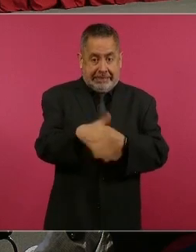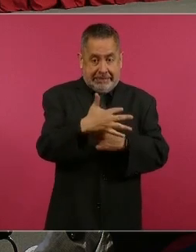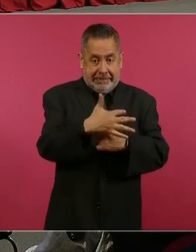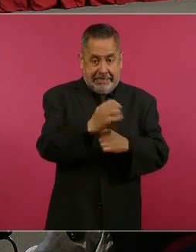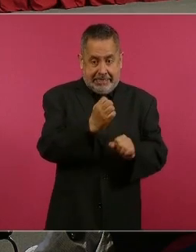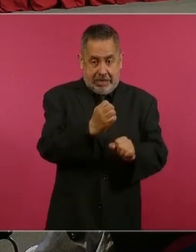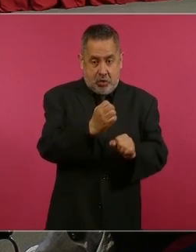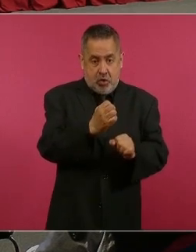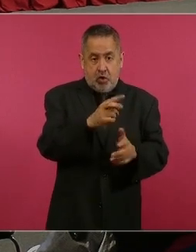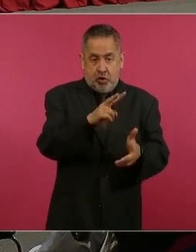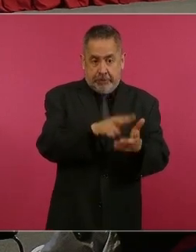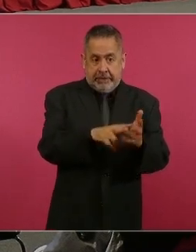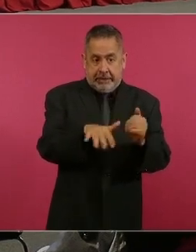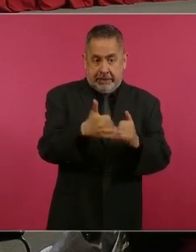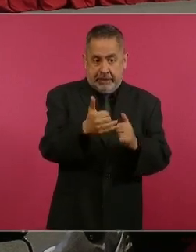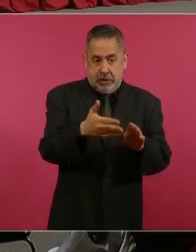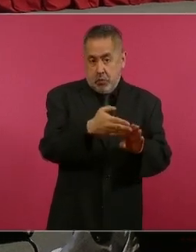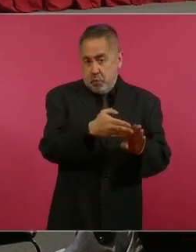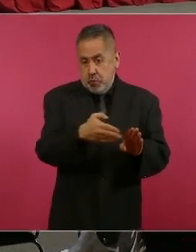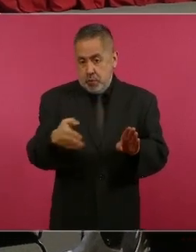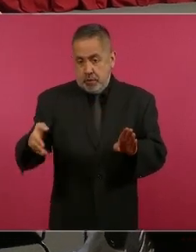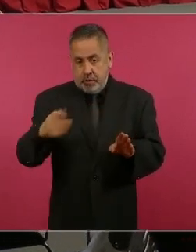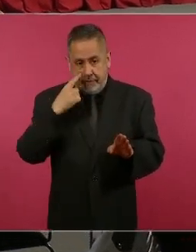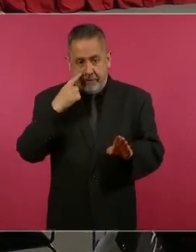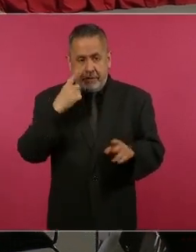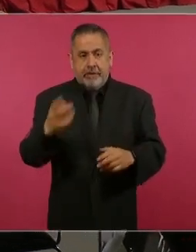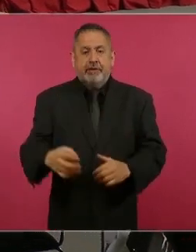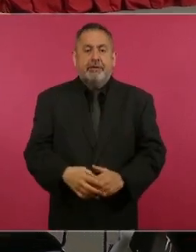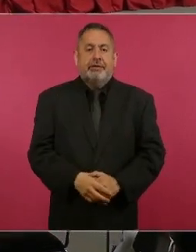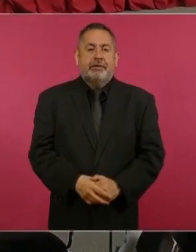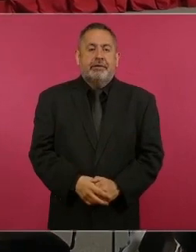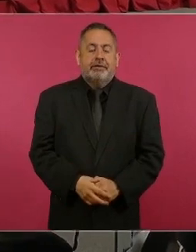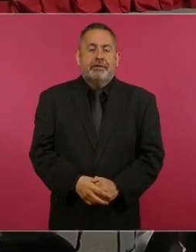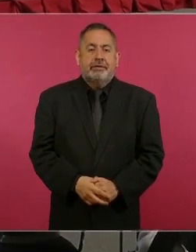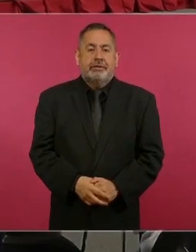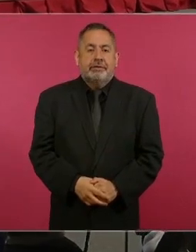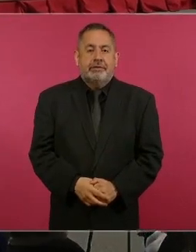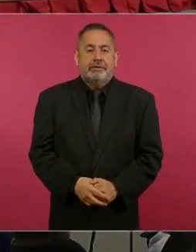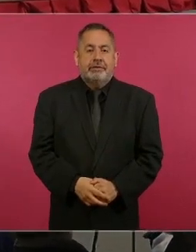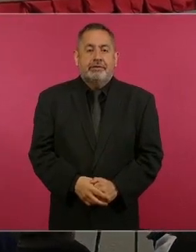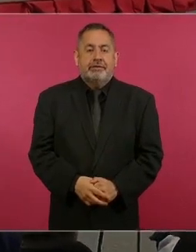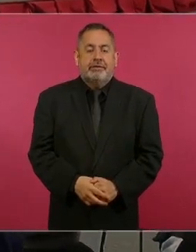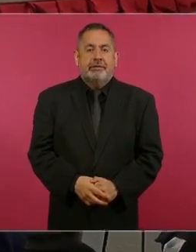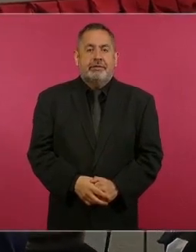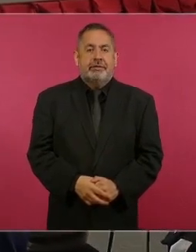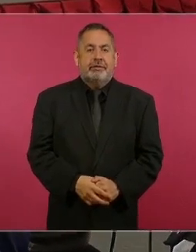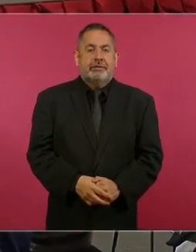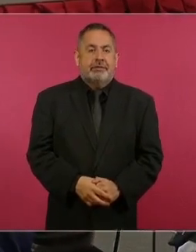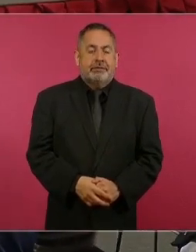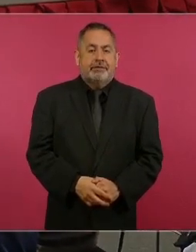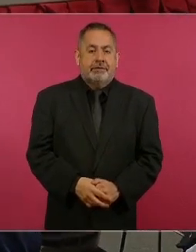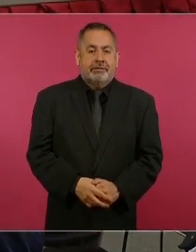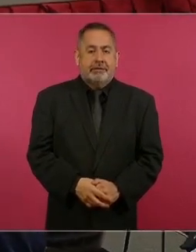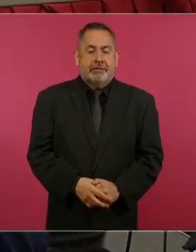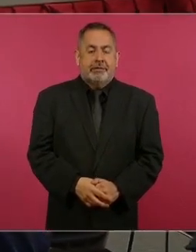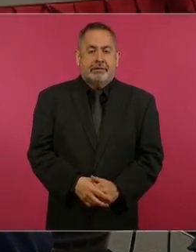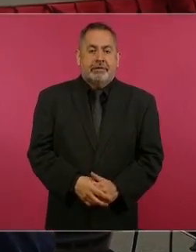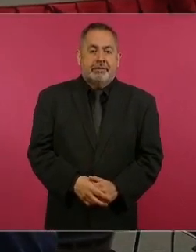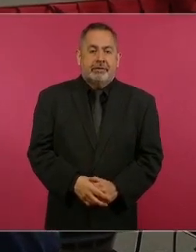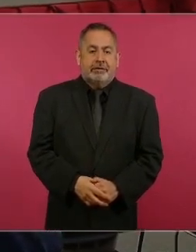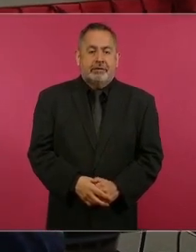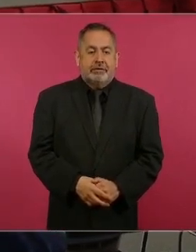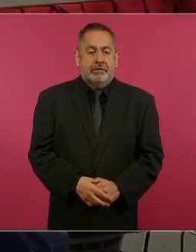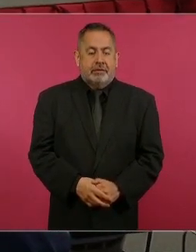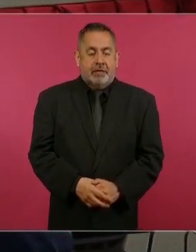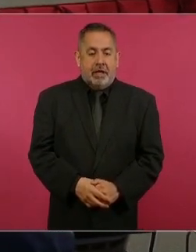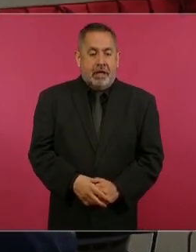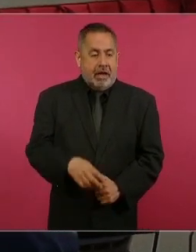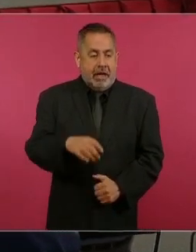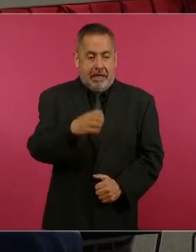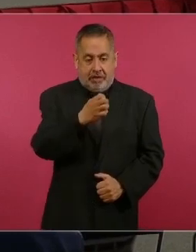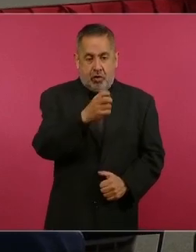enero